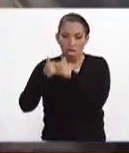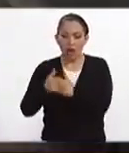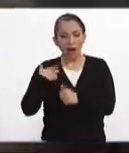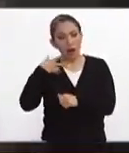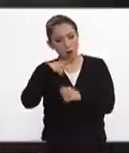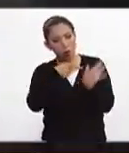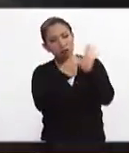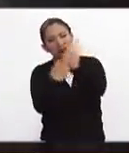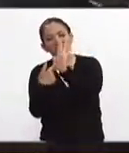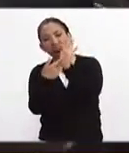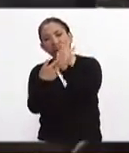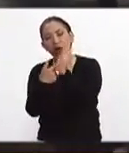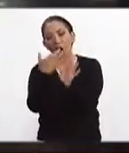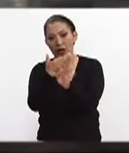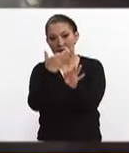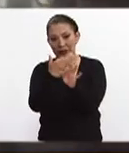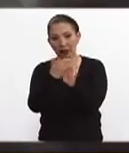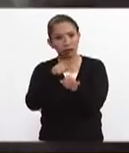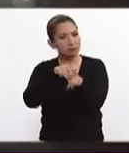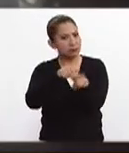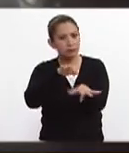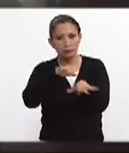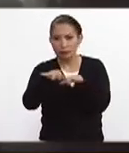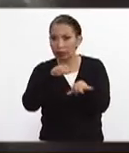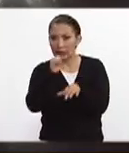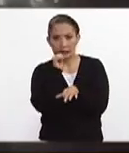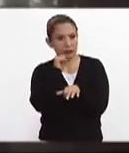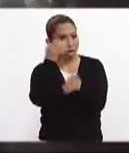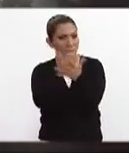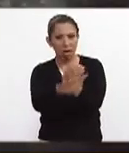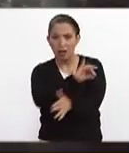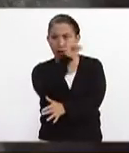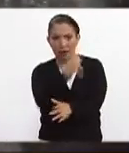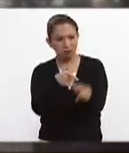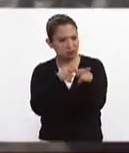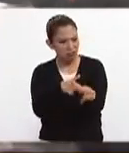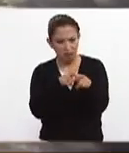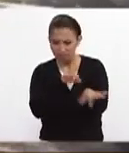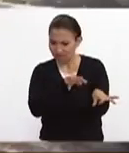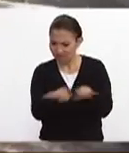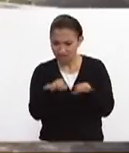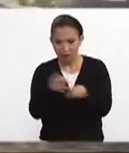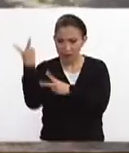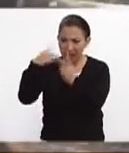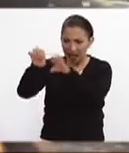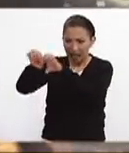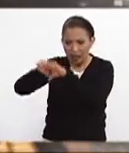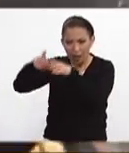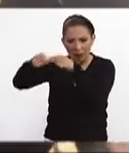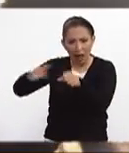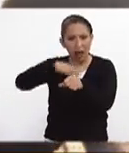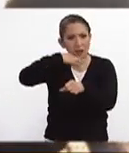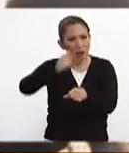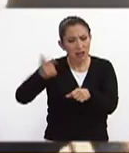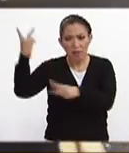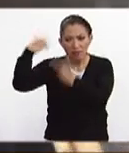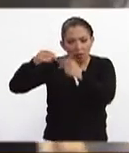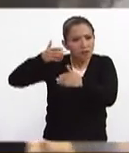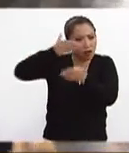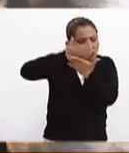muestro un poco ahorita sigue habiendo trabajos no han parado los trabajos los trabajos continúan Pati han venido brigadas de Japón, de Alemania